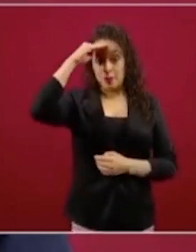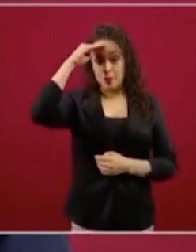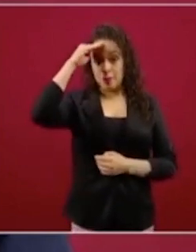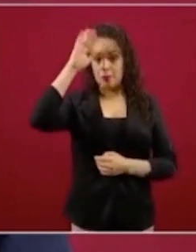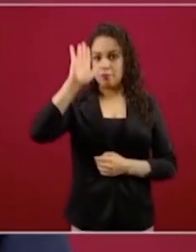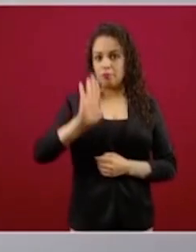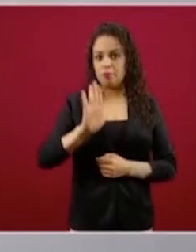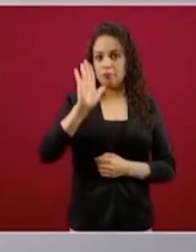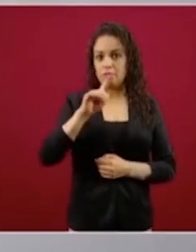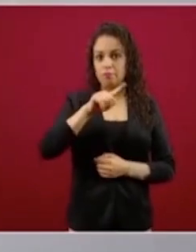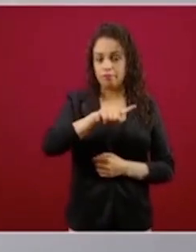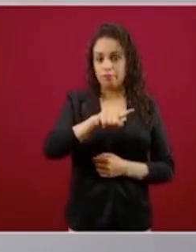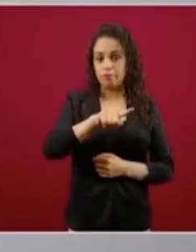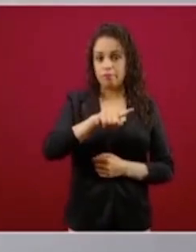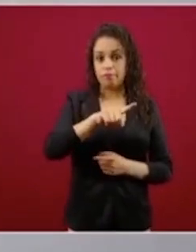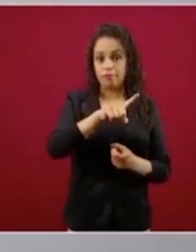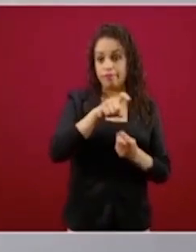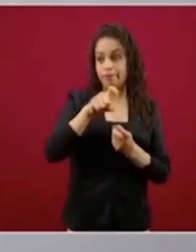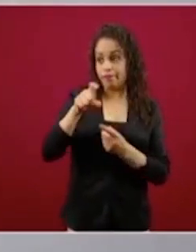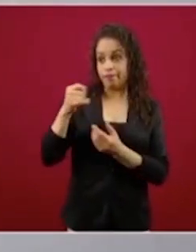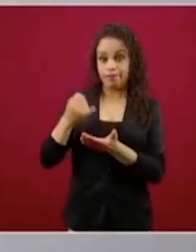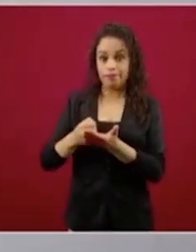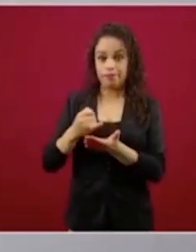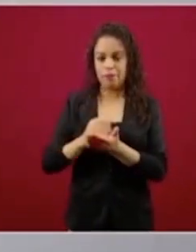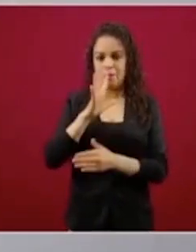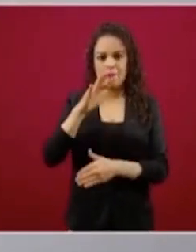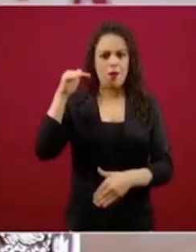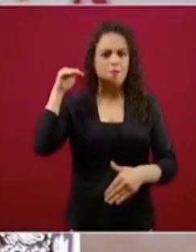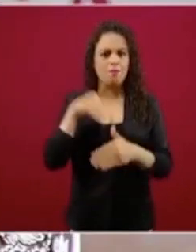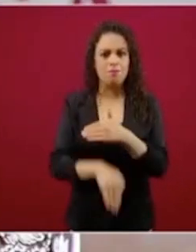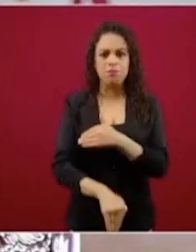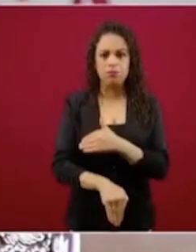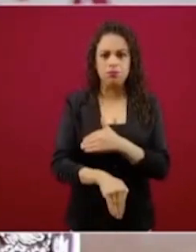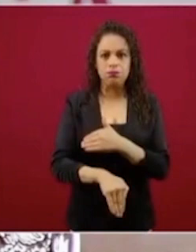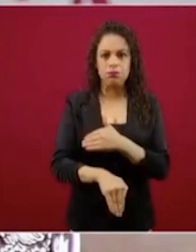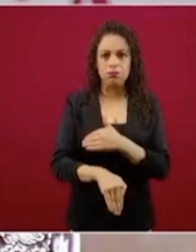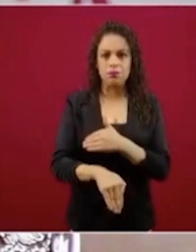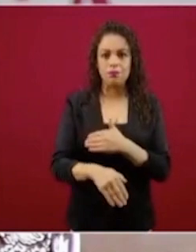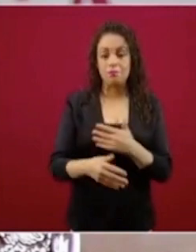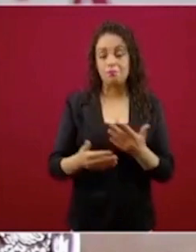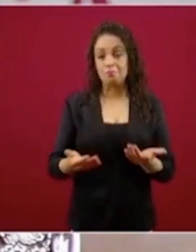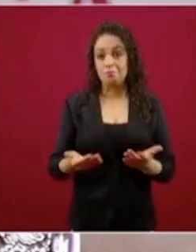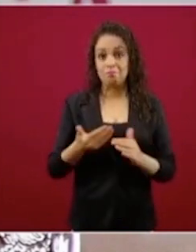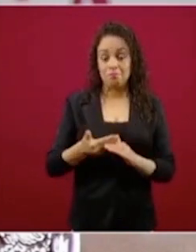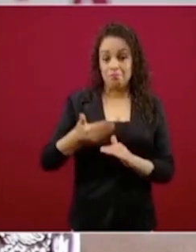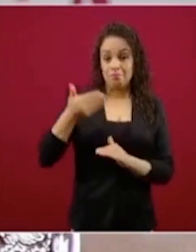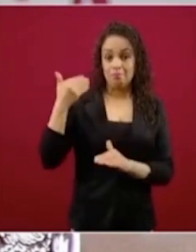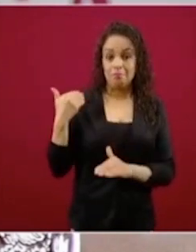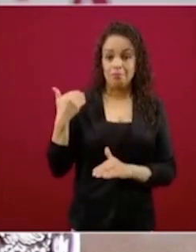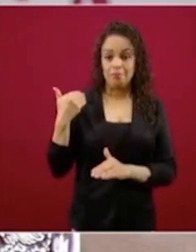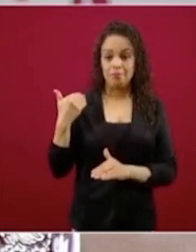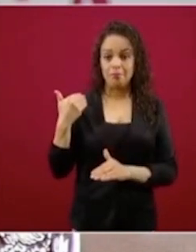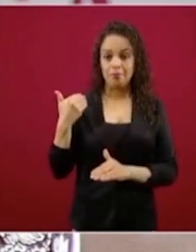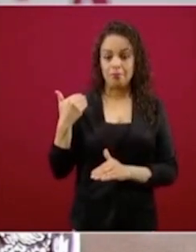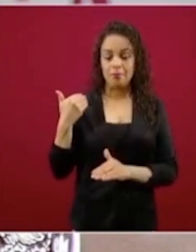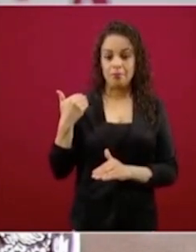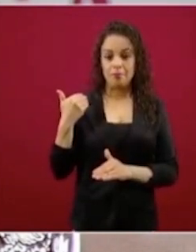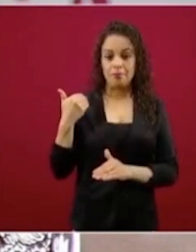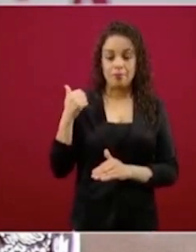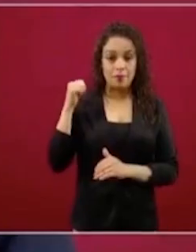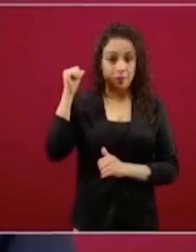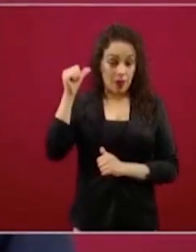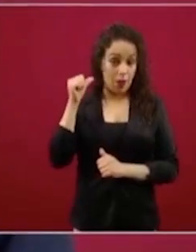recaudación ya desde abril,